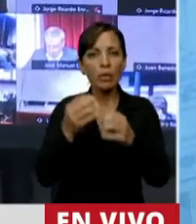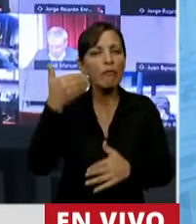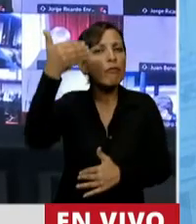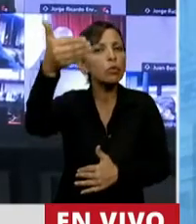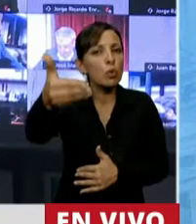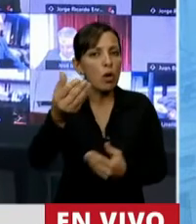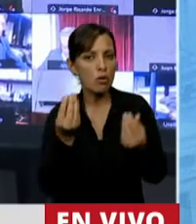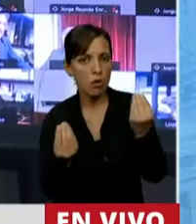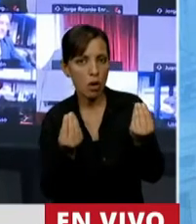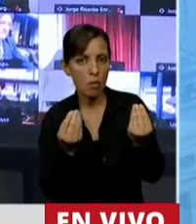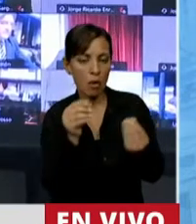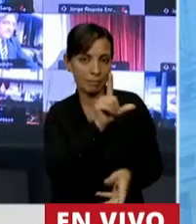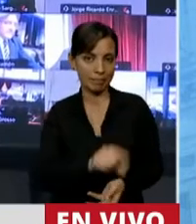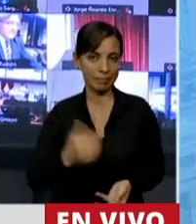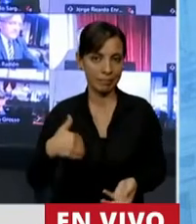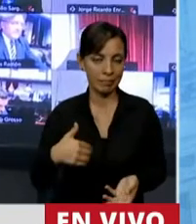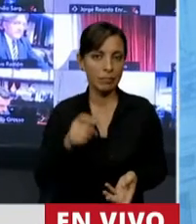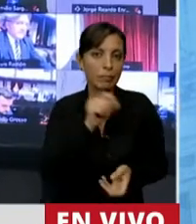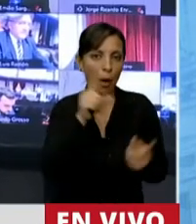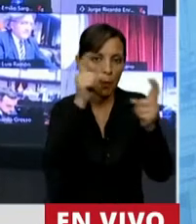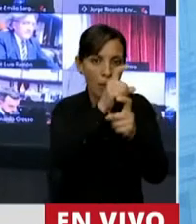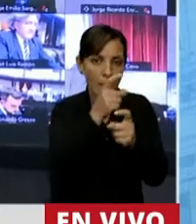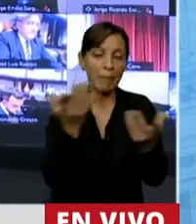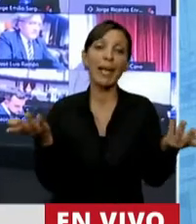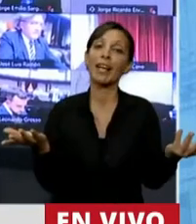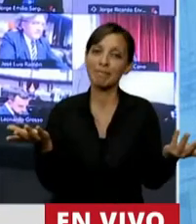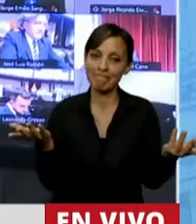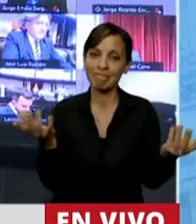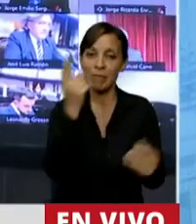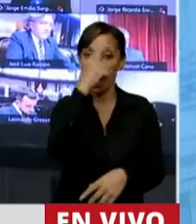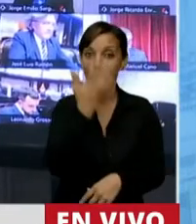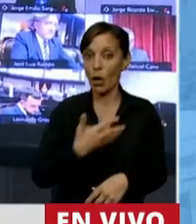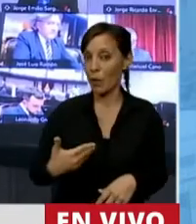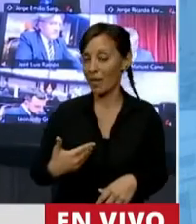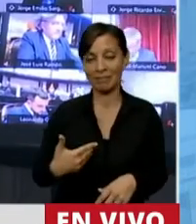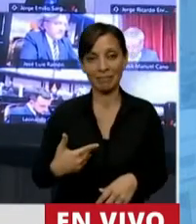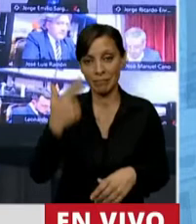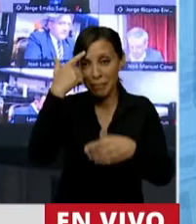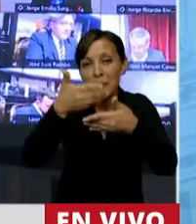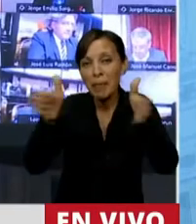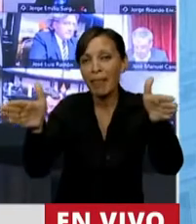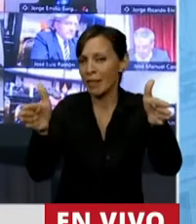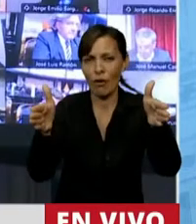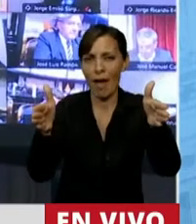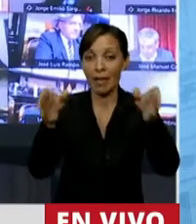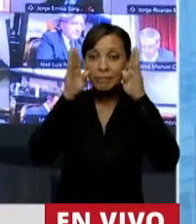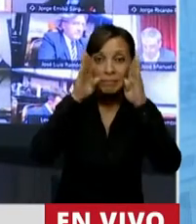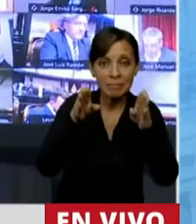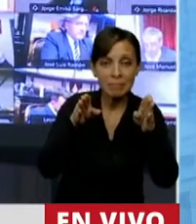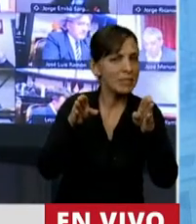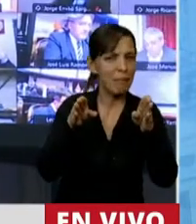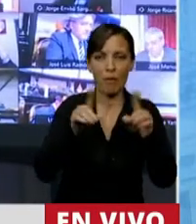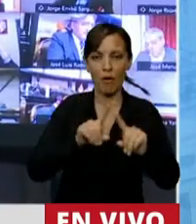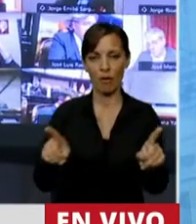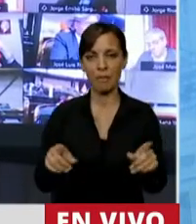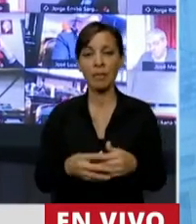nuestro país y sus problemas. Pero claro, el gobierno no tiene ni apertura ni escucha. Porque